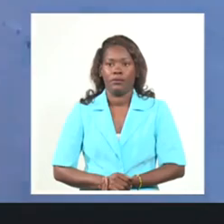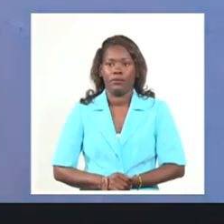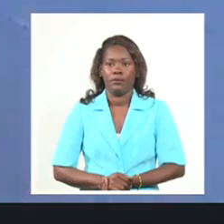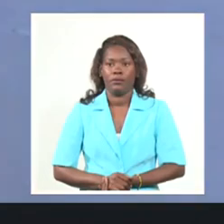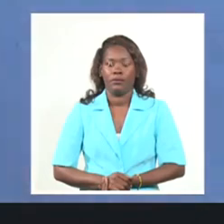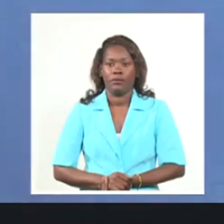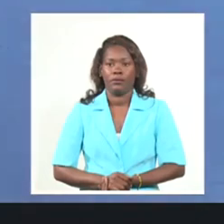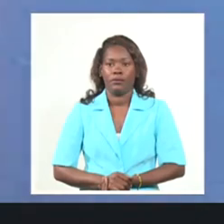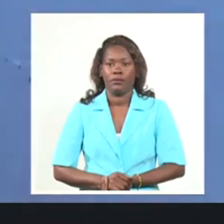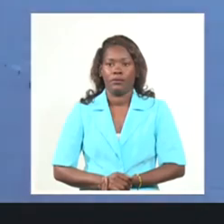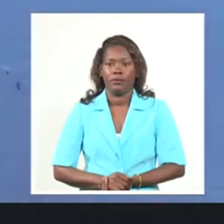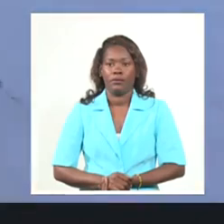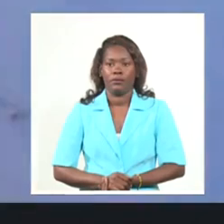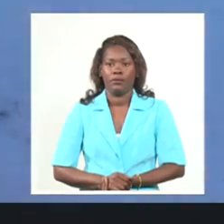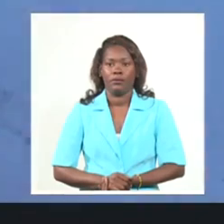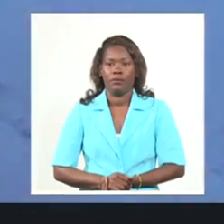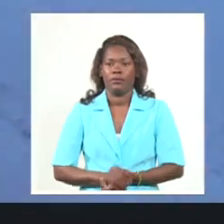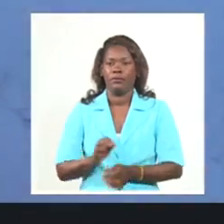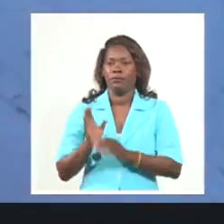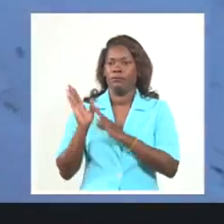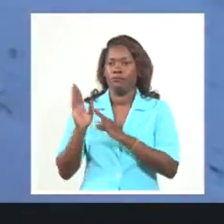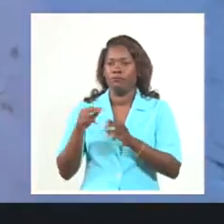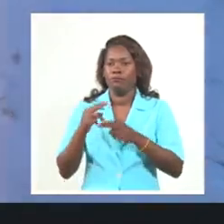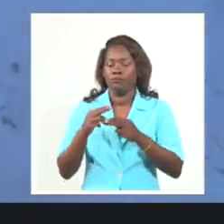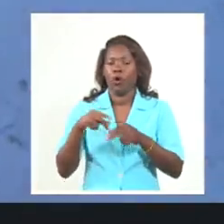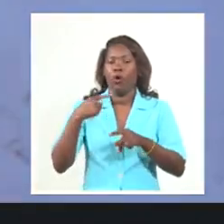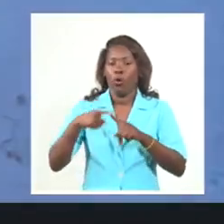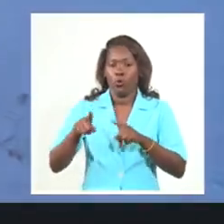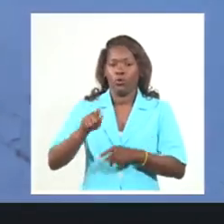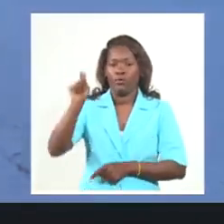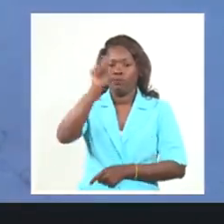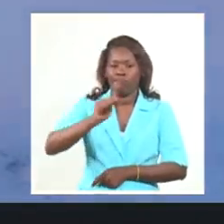¡Gracias! ¡Gracias! ¡Aguien, entabar! ¡Vamos ya! Gracias.